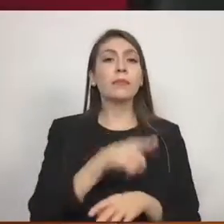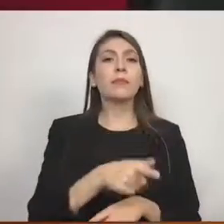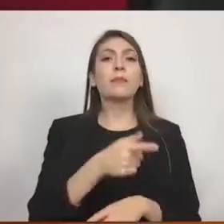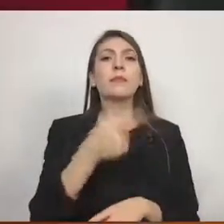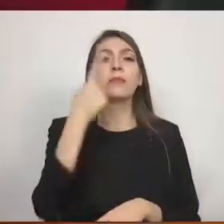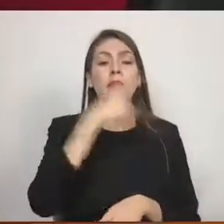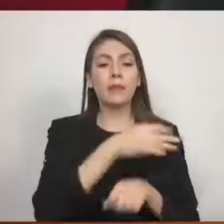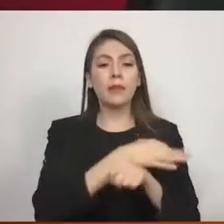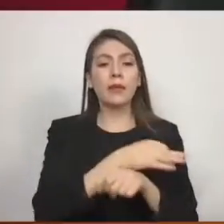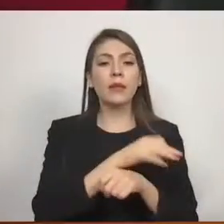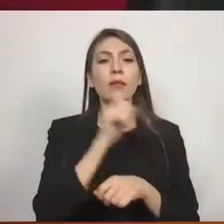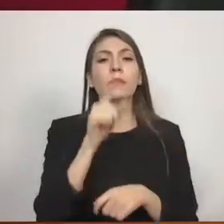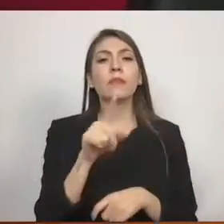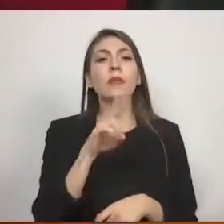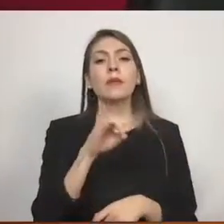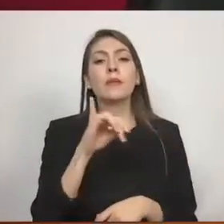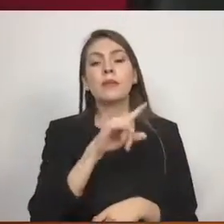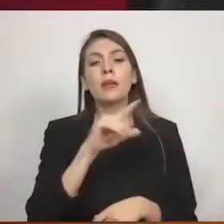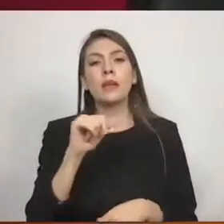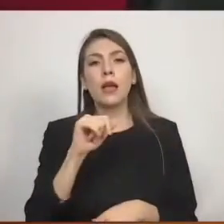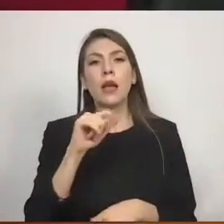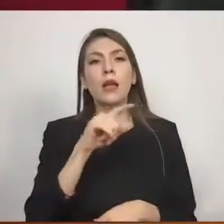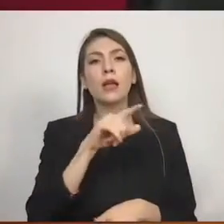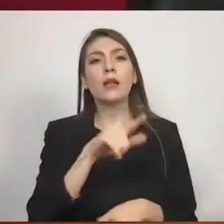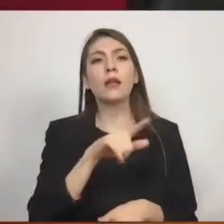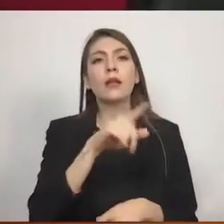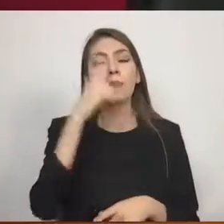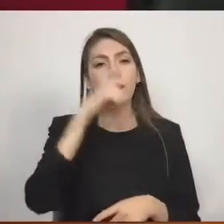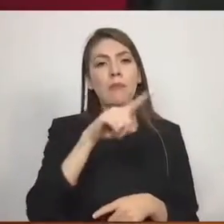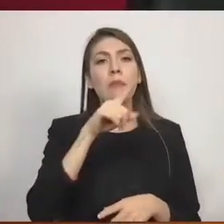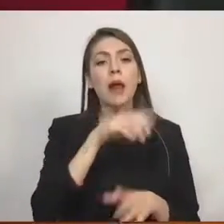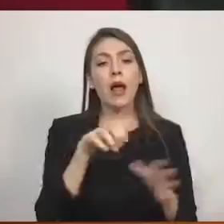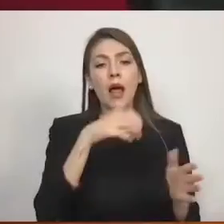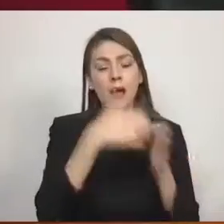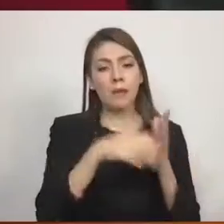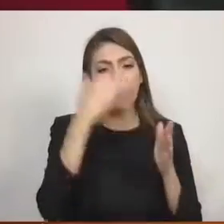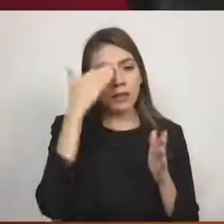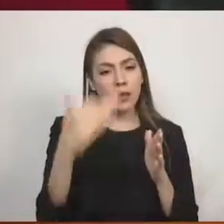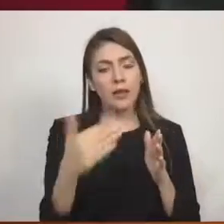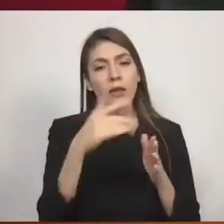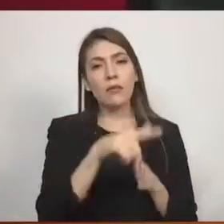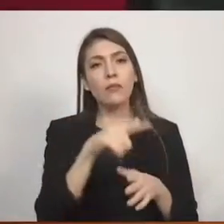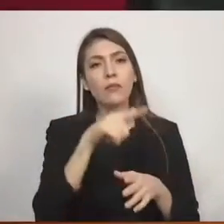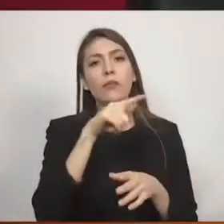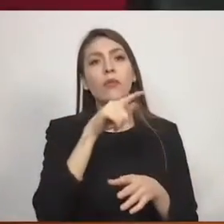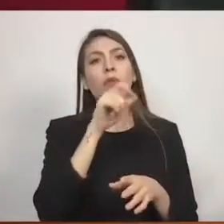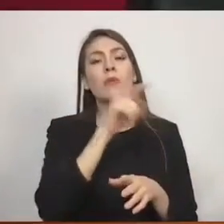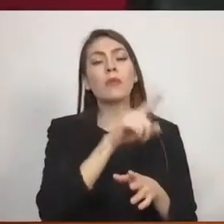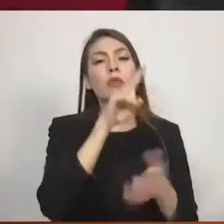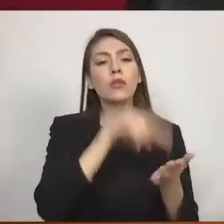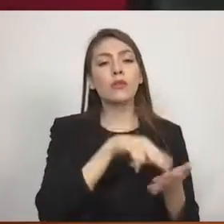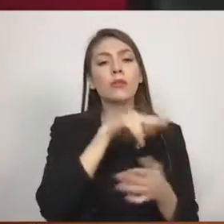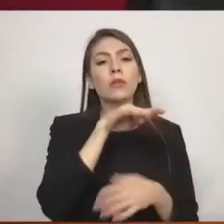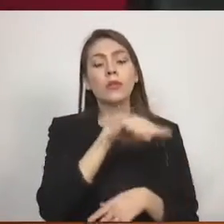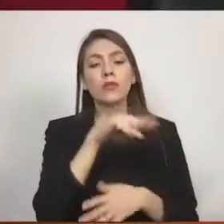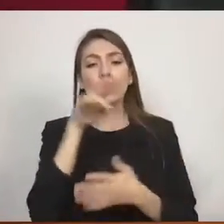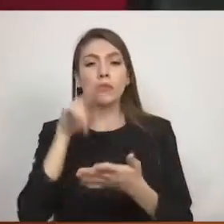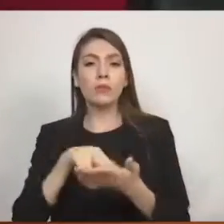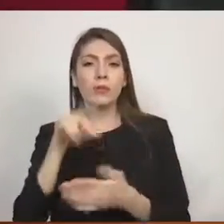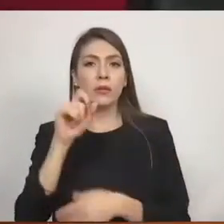Estado de México, para concluir el periodo constitucional dos mil diecinueve, dos mil veintiuno.